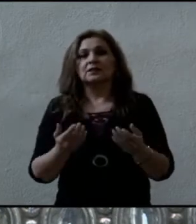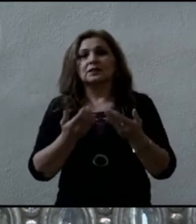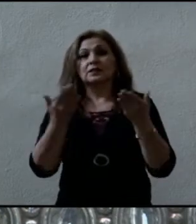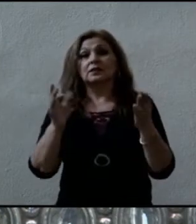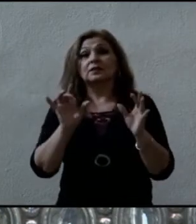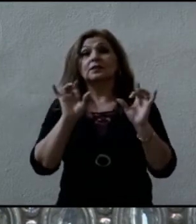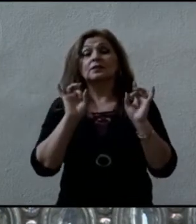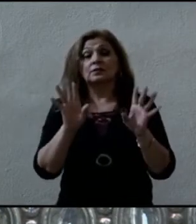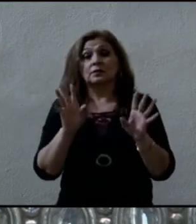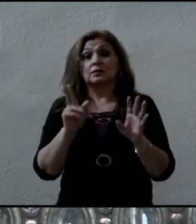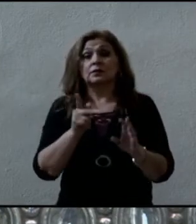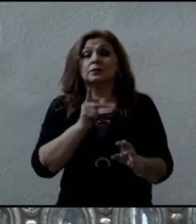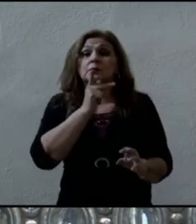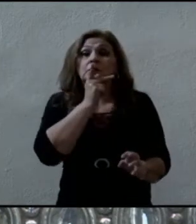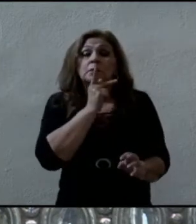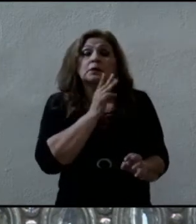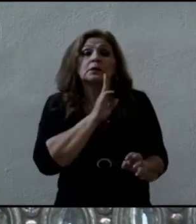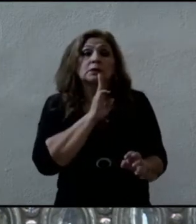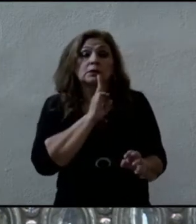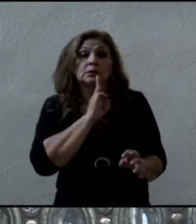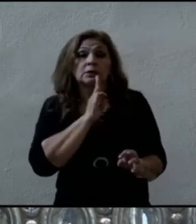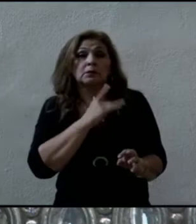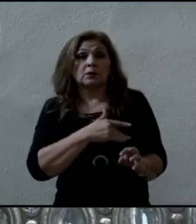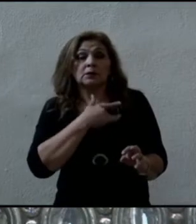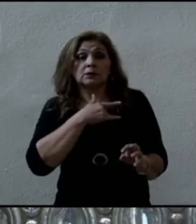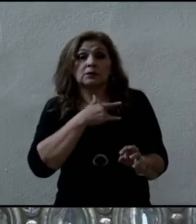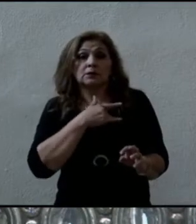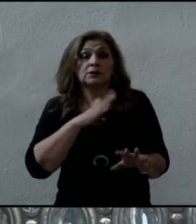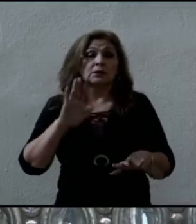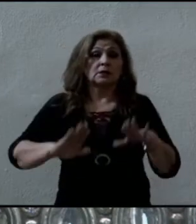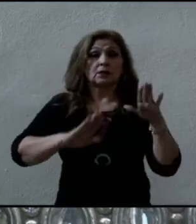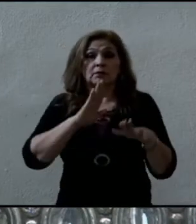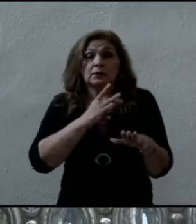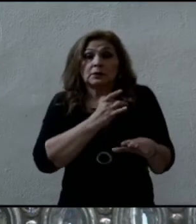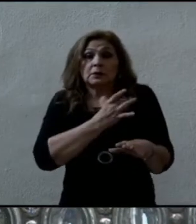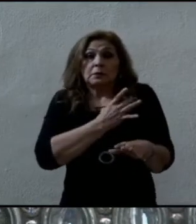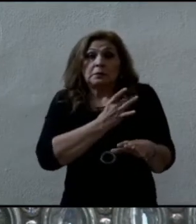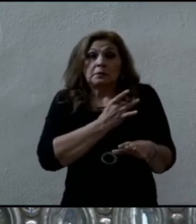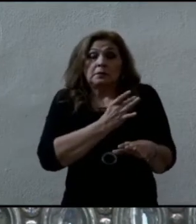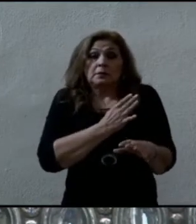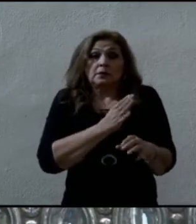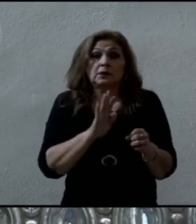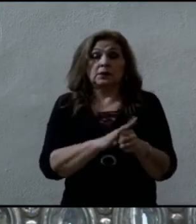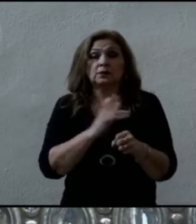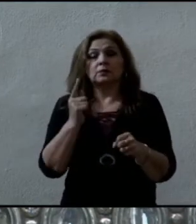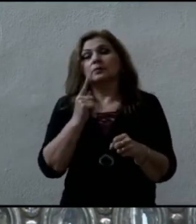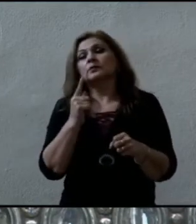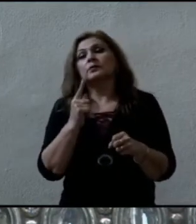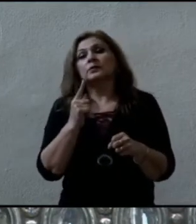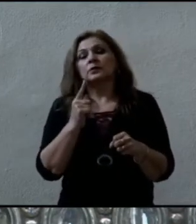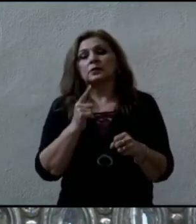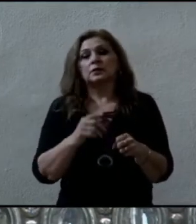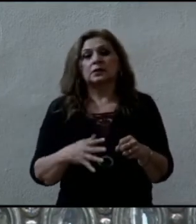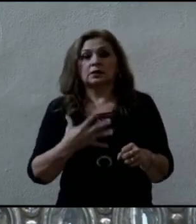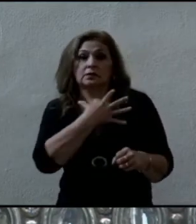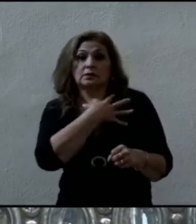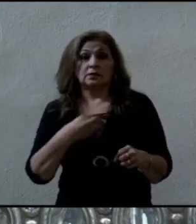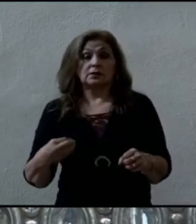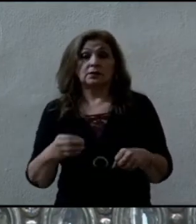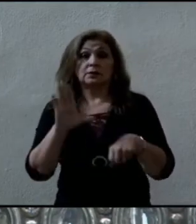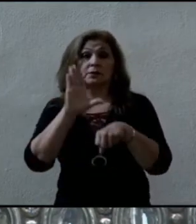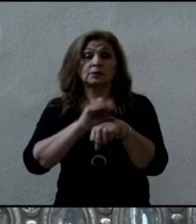con mucho miedo para educar a sus hijos. Nos pasa también a nosotros los